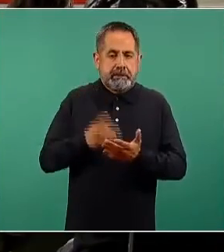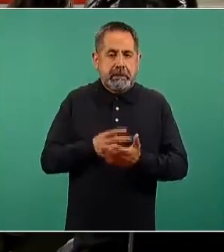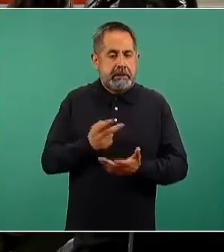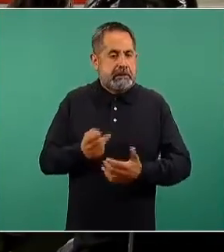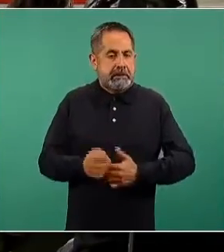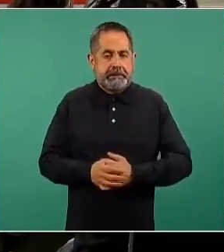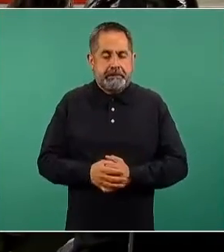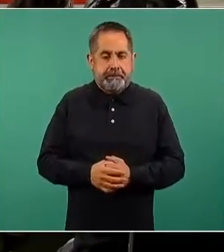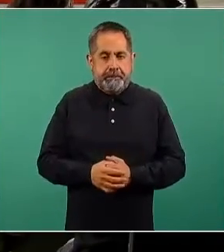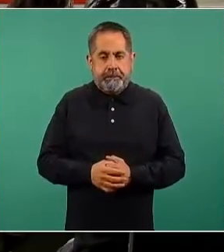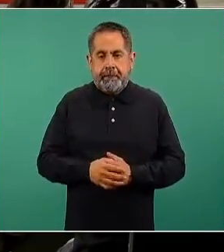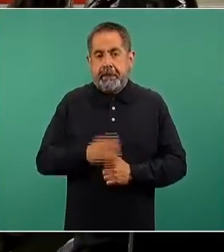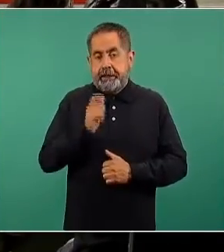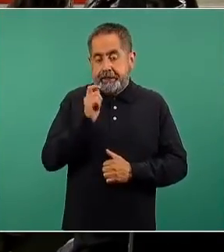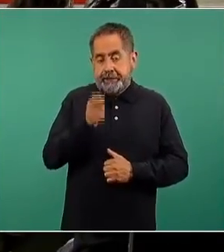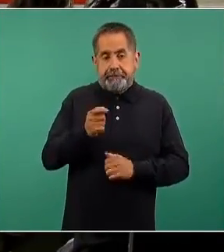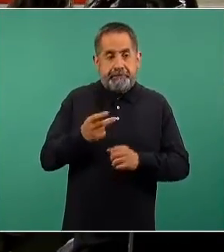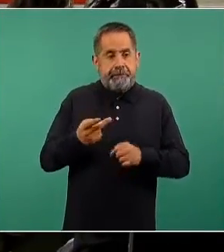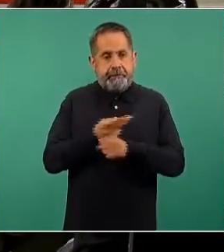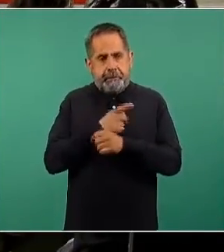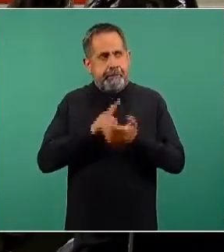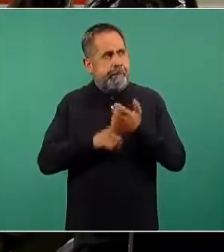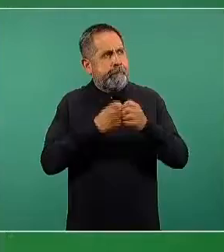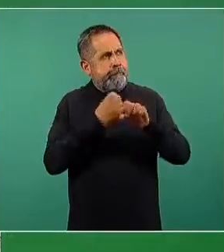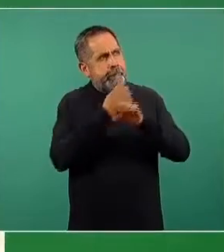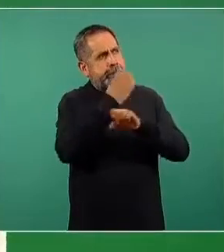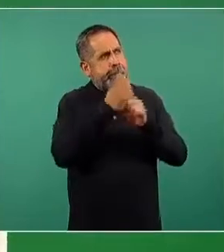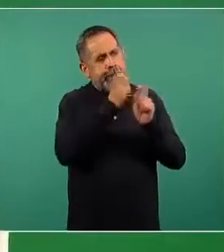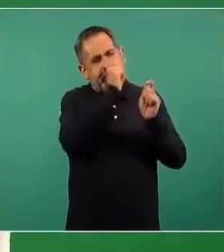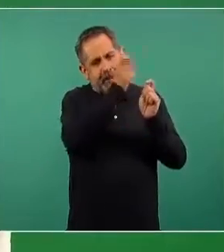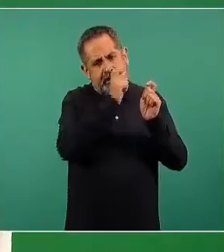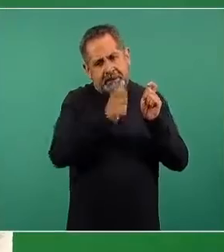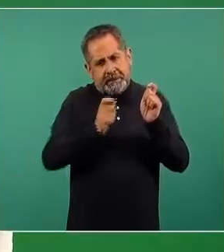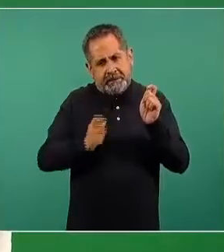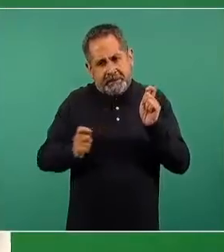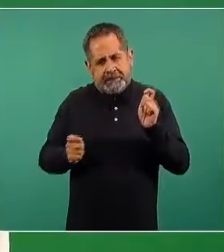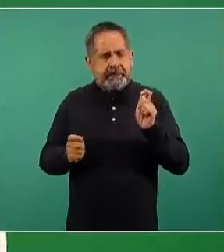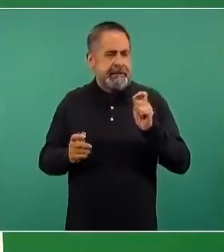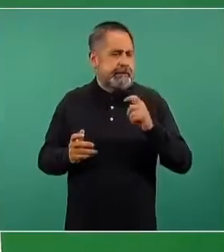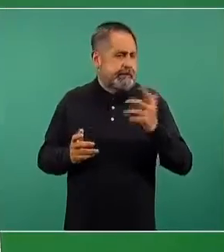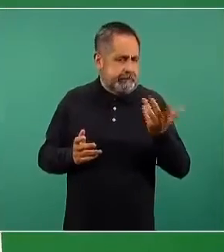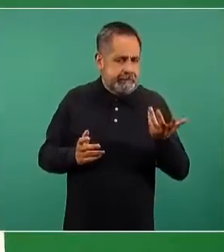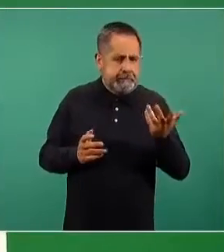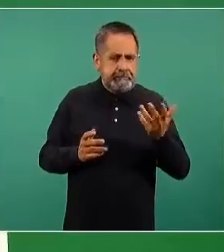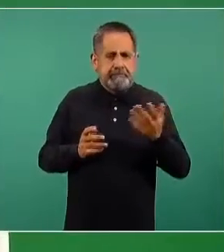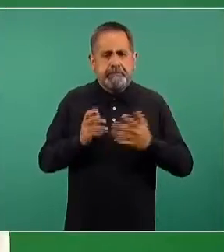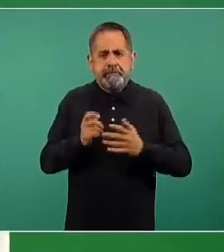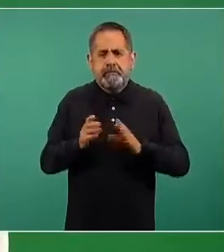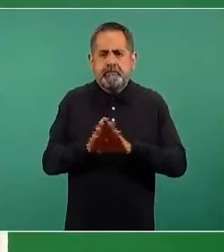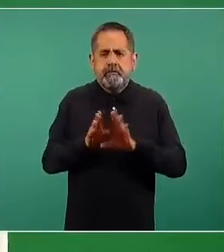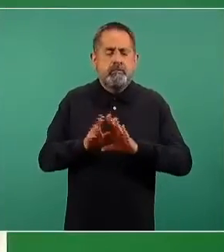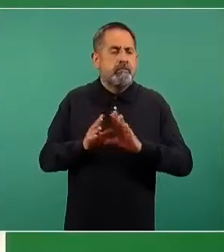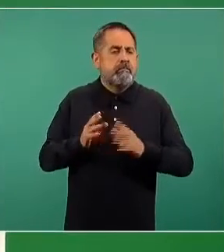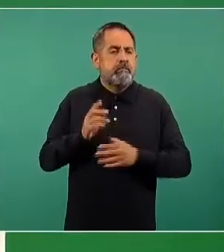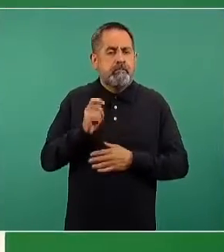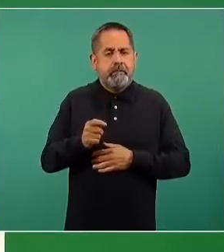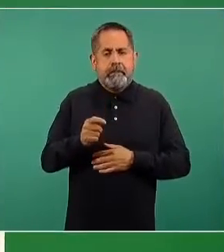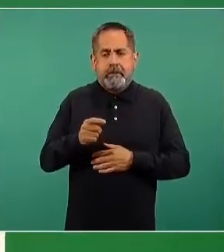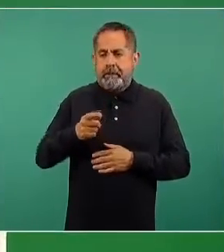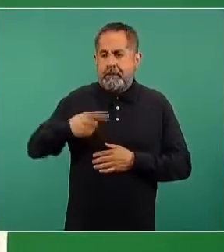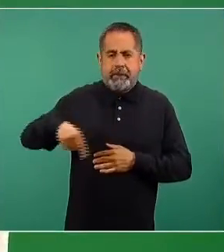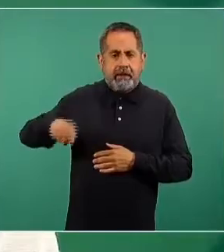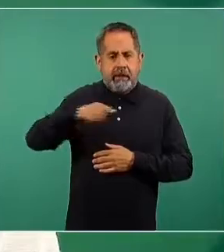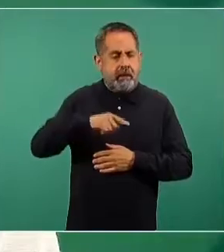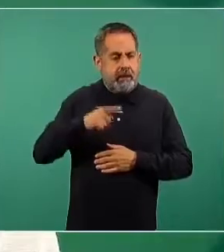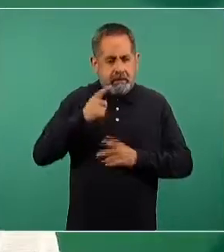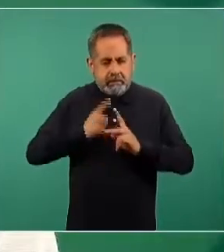. . . . . . lo que ocurre en cada una de las entidades federativas, sino cómo cada una de ellas contribuye a la